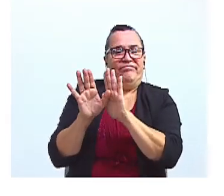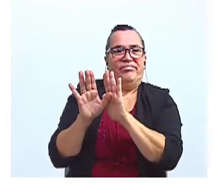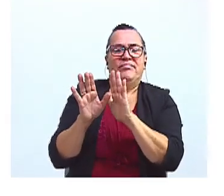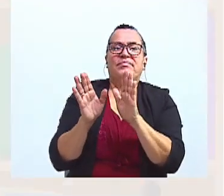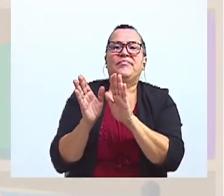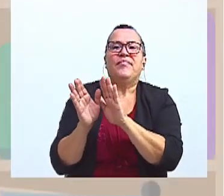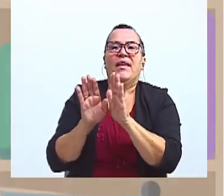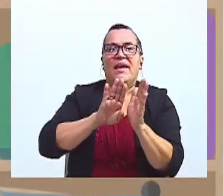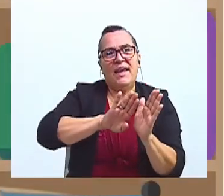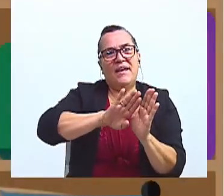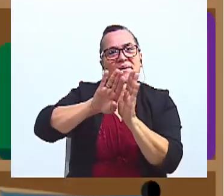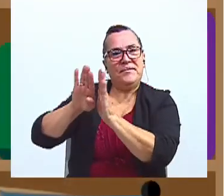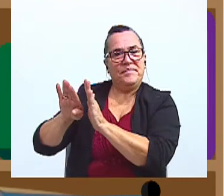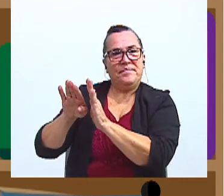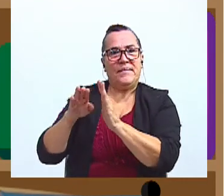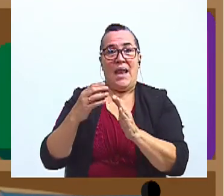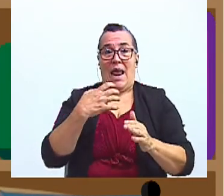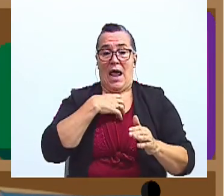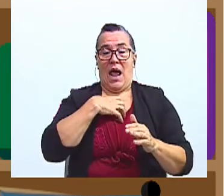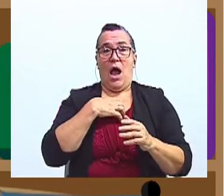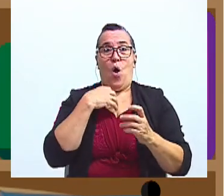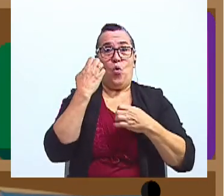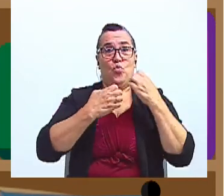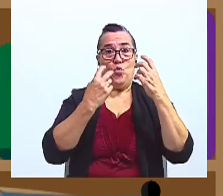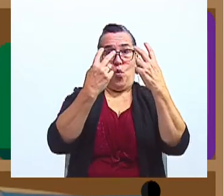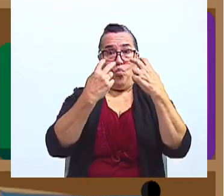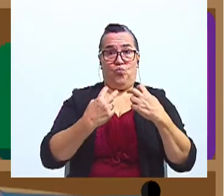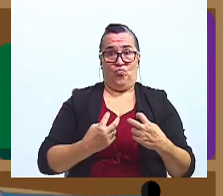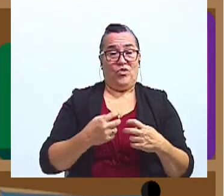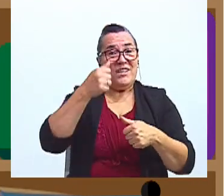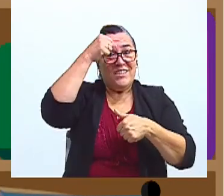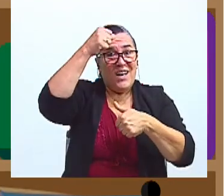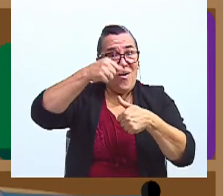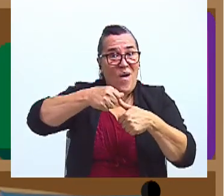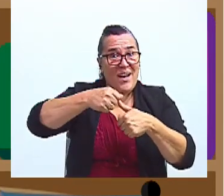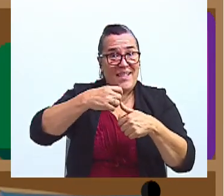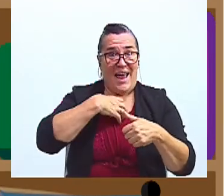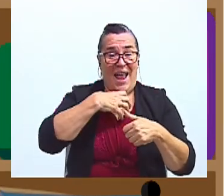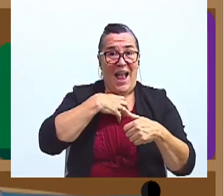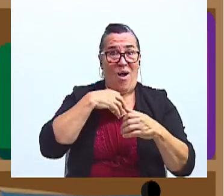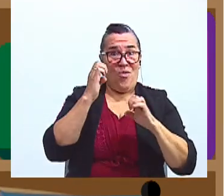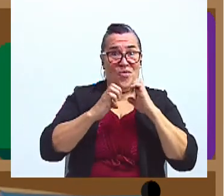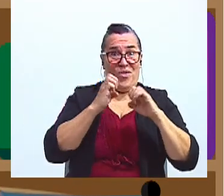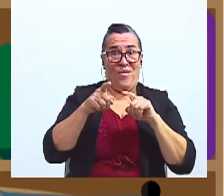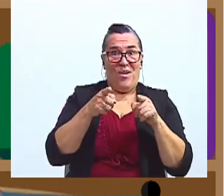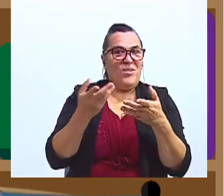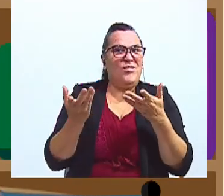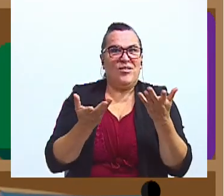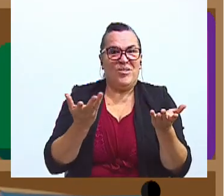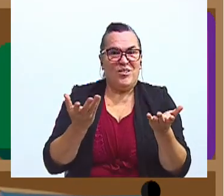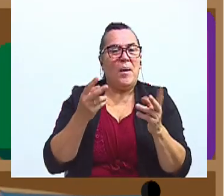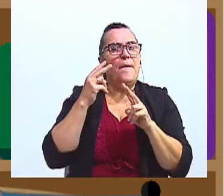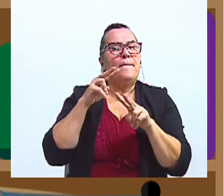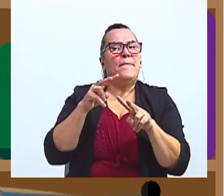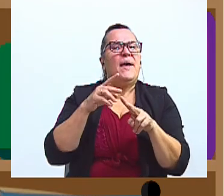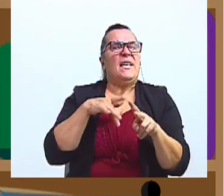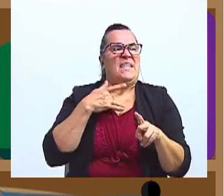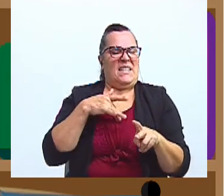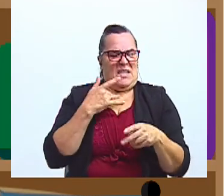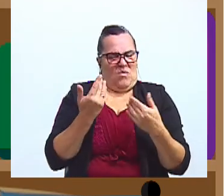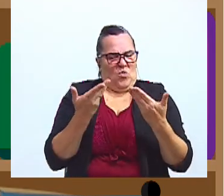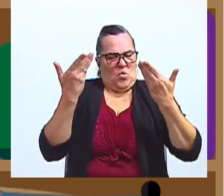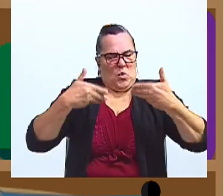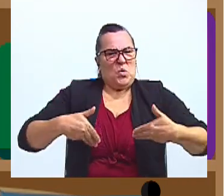vamos a ir a la autoevaluación. ¿Está bien? ¿Se acuerdan qué es la autoevaluación? La autoevaluación es ver cómo nos sentimos,